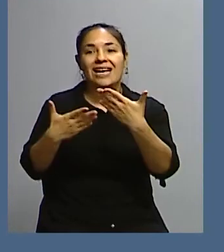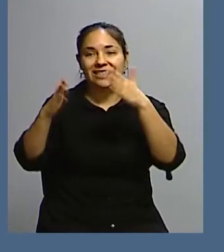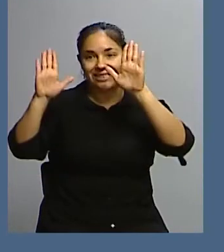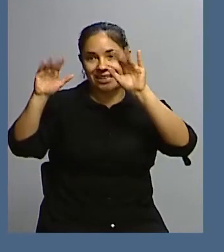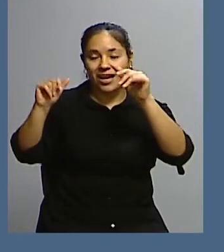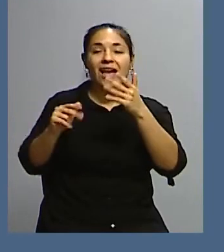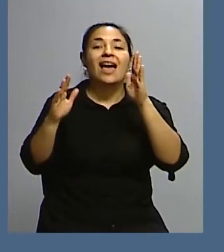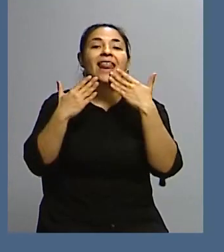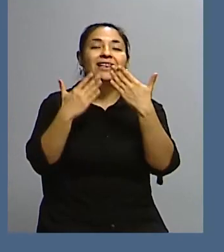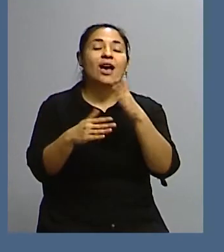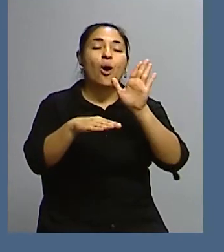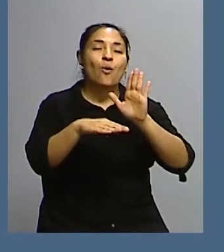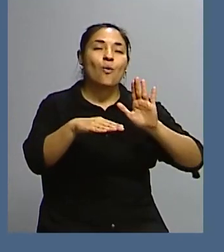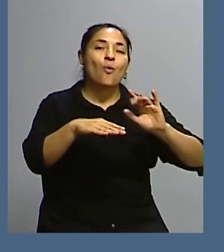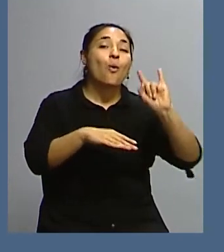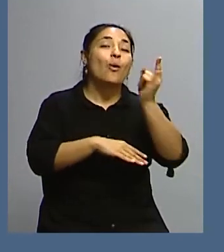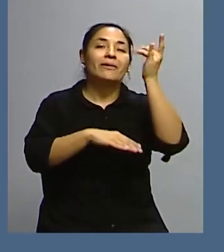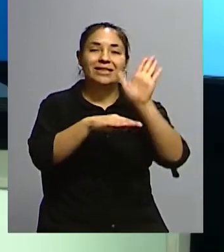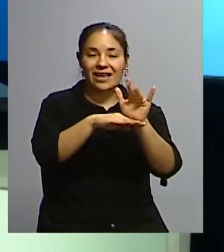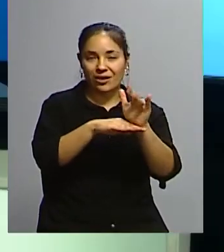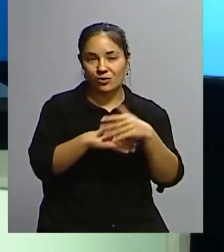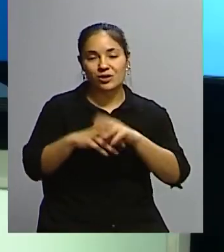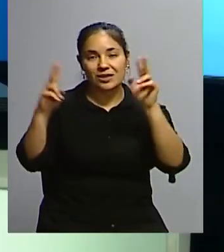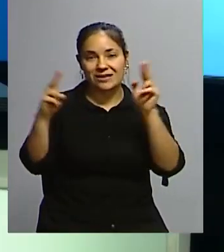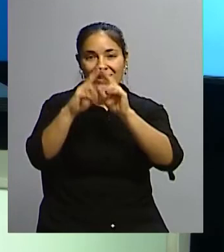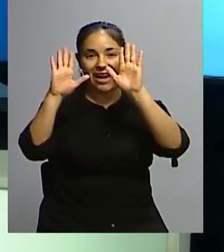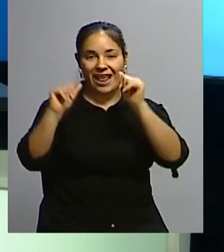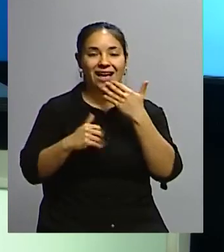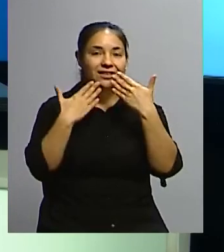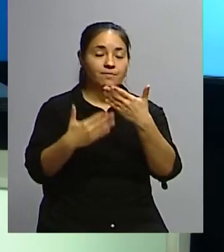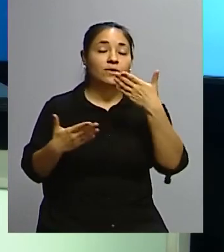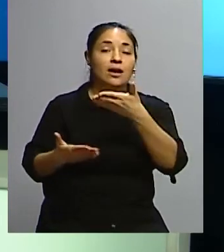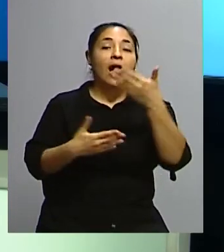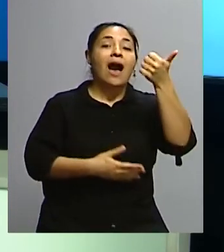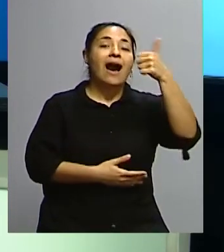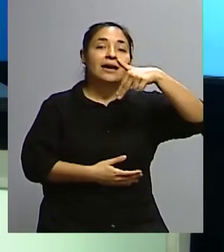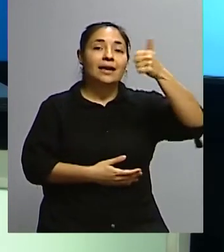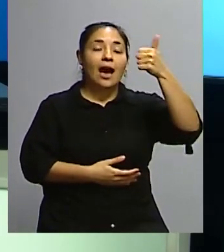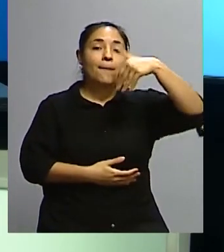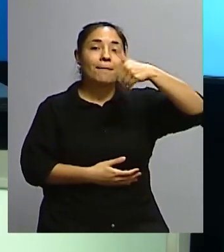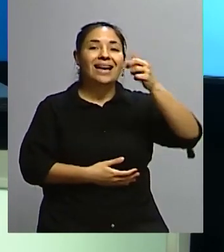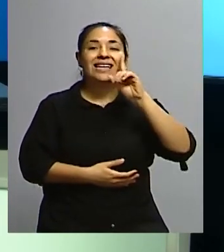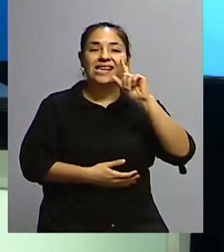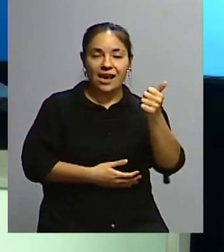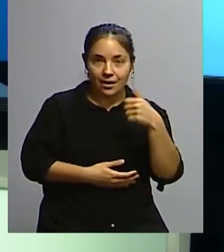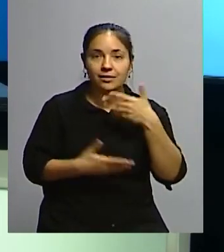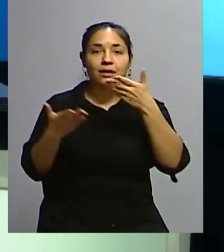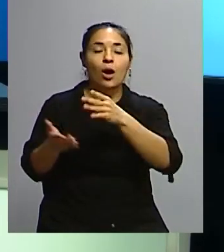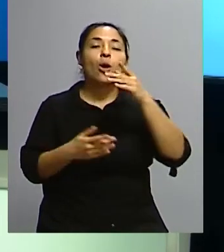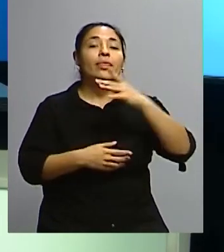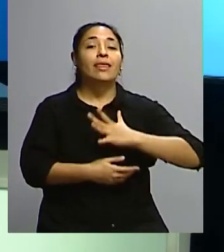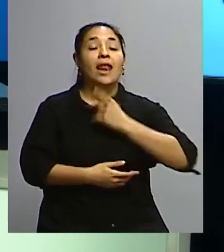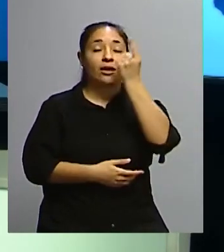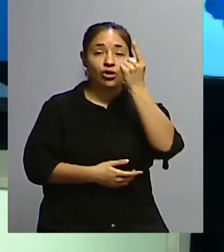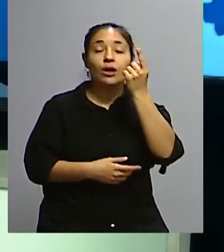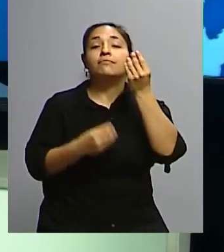Universidad Nacional de Cuyo. Hasta luego. Adiós. Hasta luego. Así pasaba Ana María Moure, directora de Relaciones Internacionales de la Facultad de Derecho de